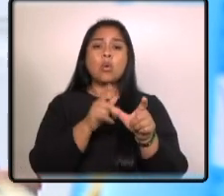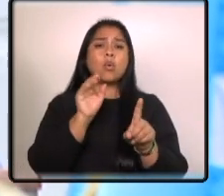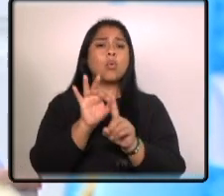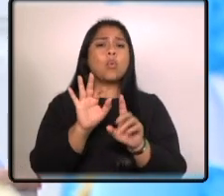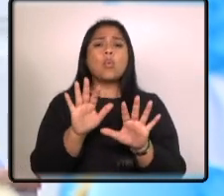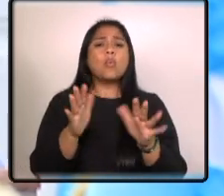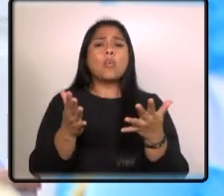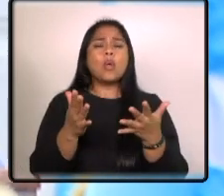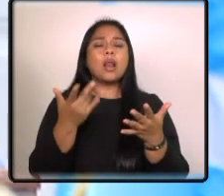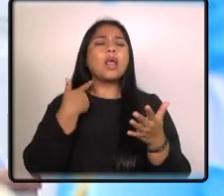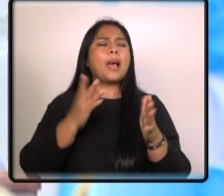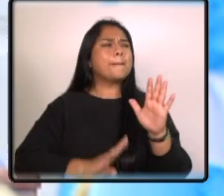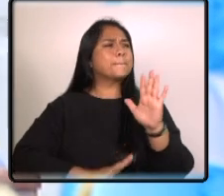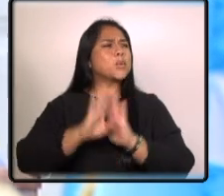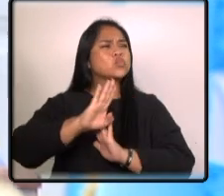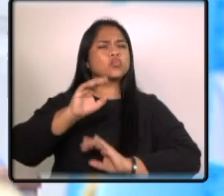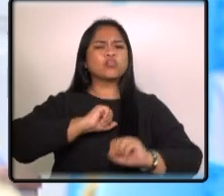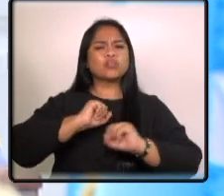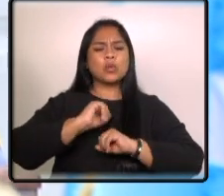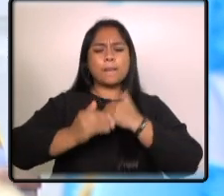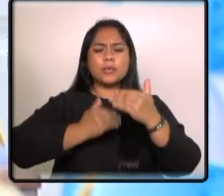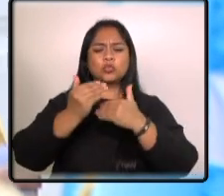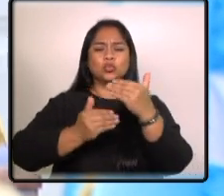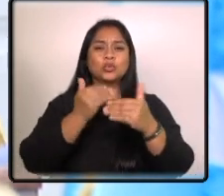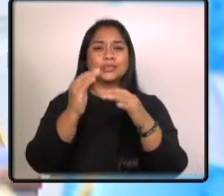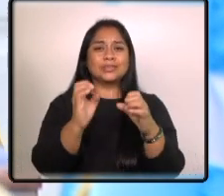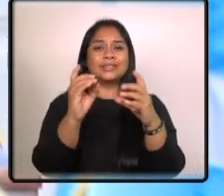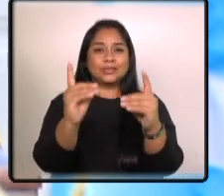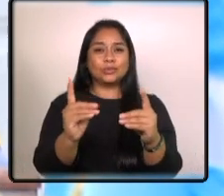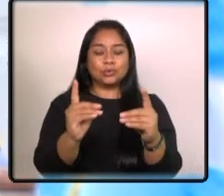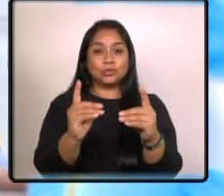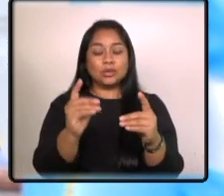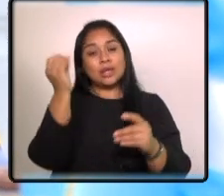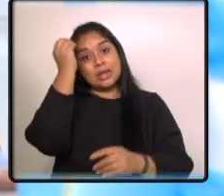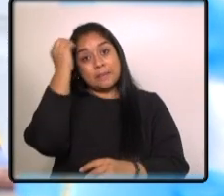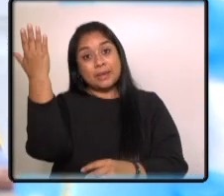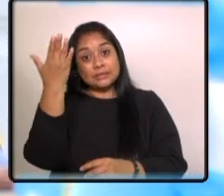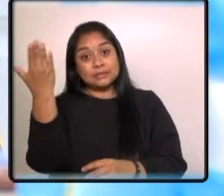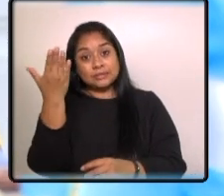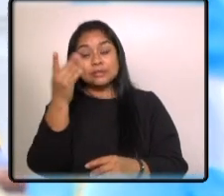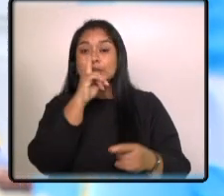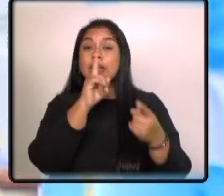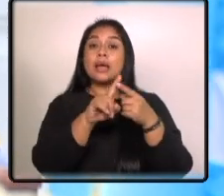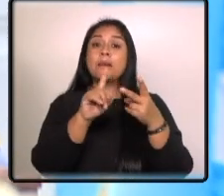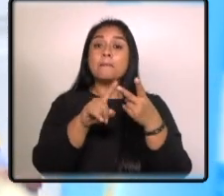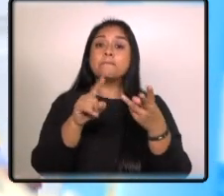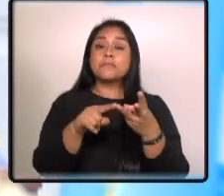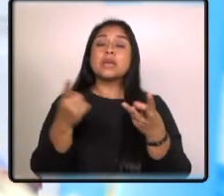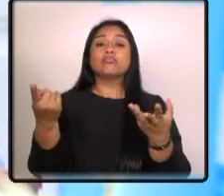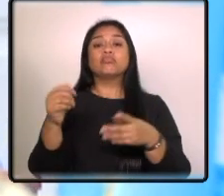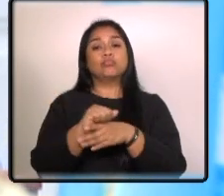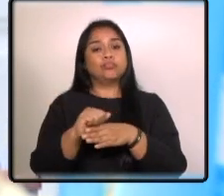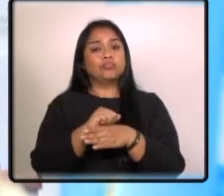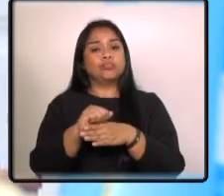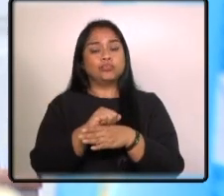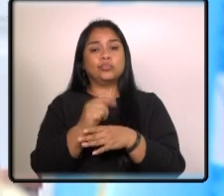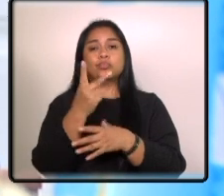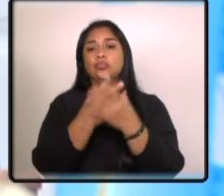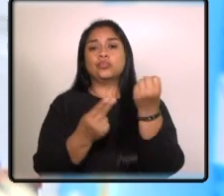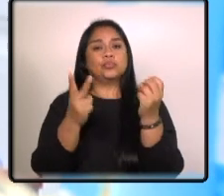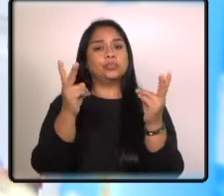propósito con potenciar los procesos de educación capacitación y entrenamiento en ambas materias